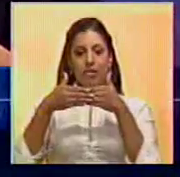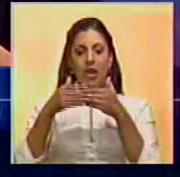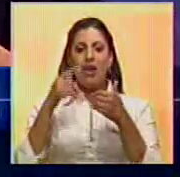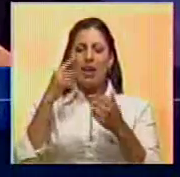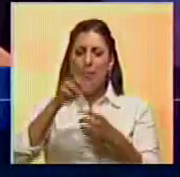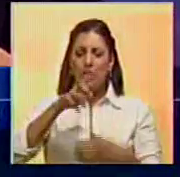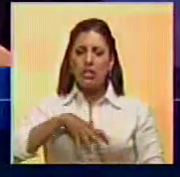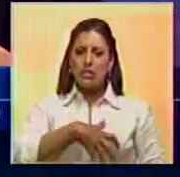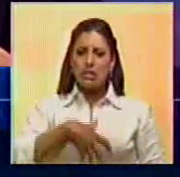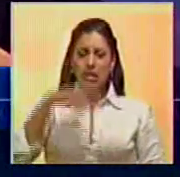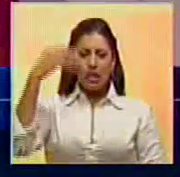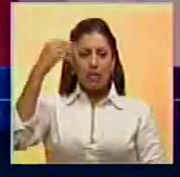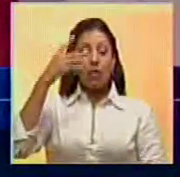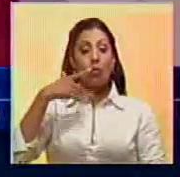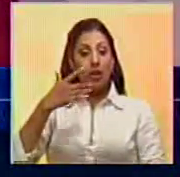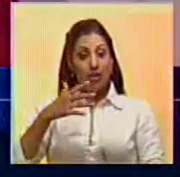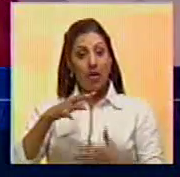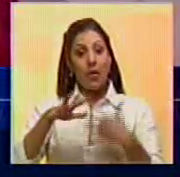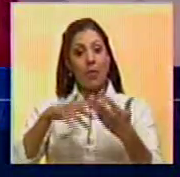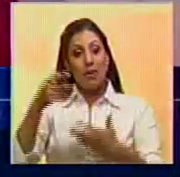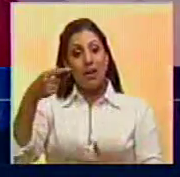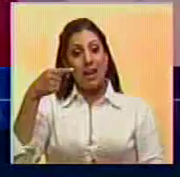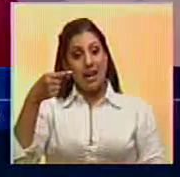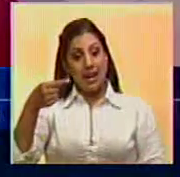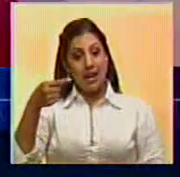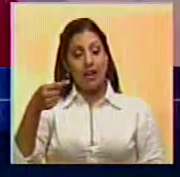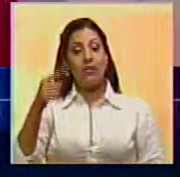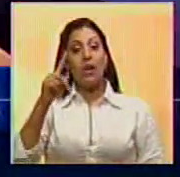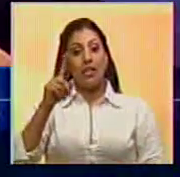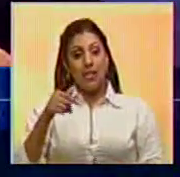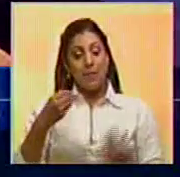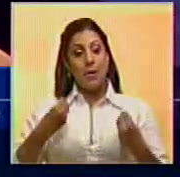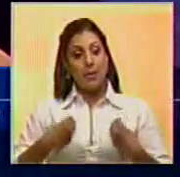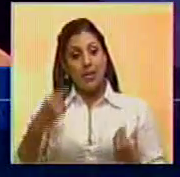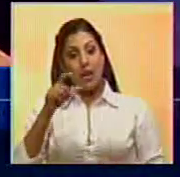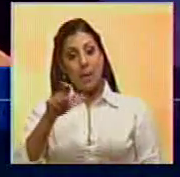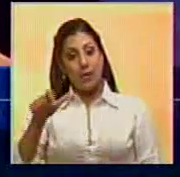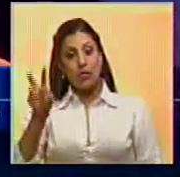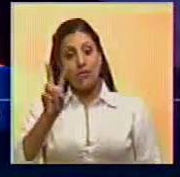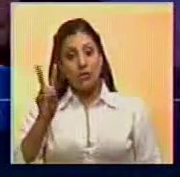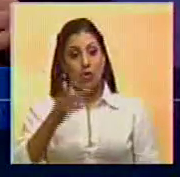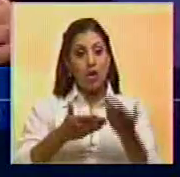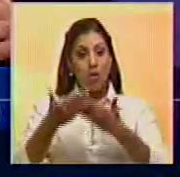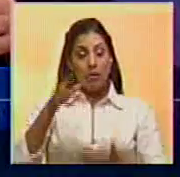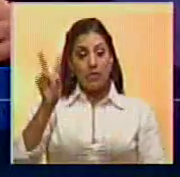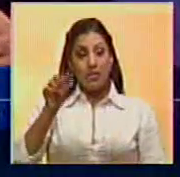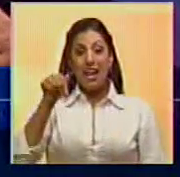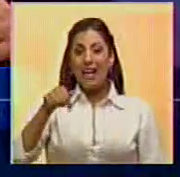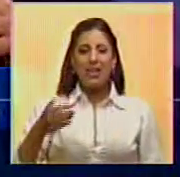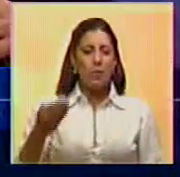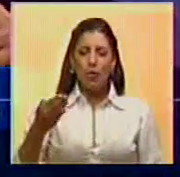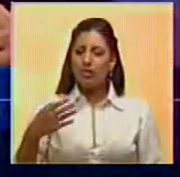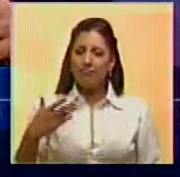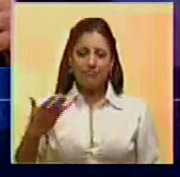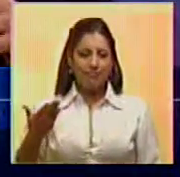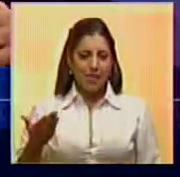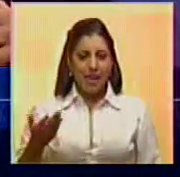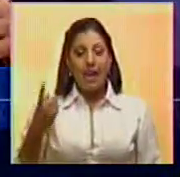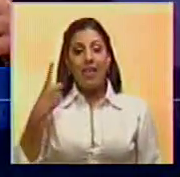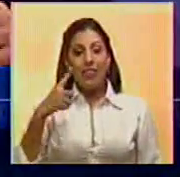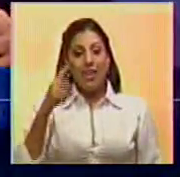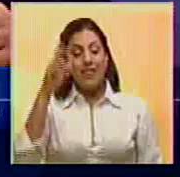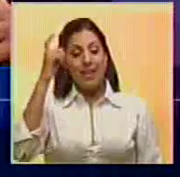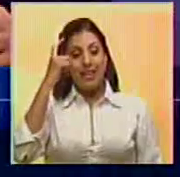incertidumbre, y eso tiene un efecto negativo también en la vida de los venezolanos y en la economía venezolana. Aquí lo importante es que haya